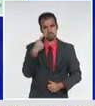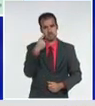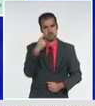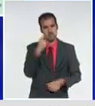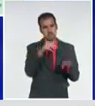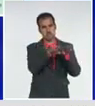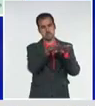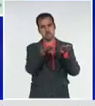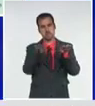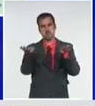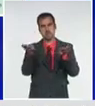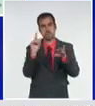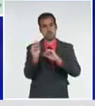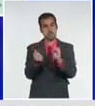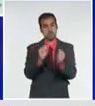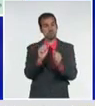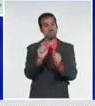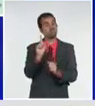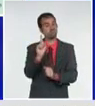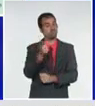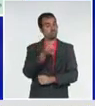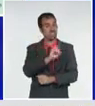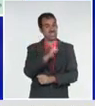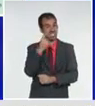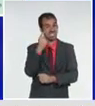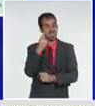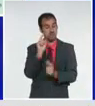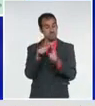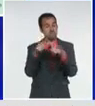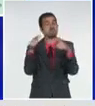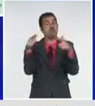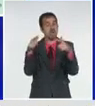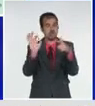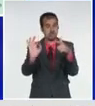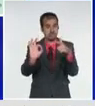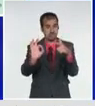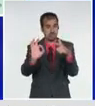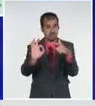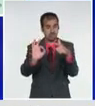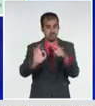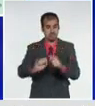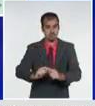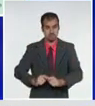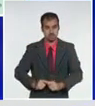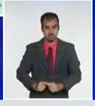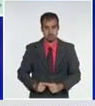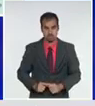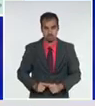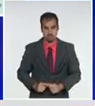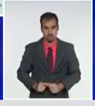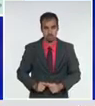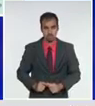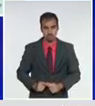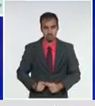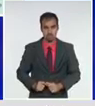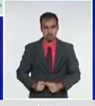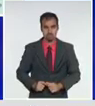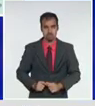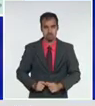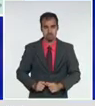pandemia, sin embargo, ayer incrementó en 12, el número de casos, comparación, con el día anterior.